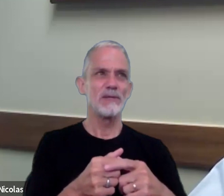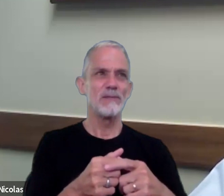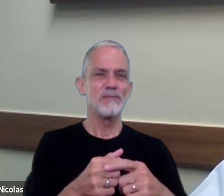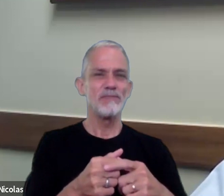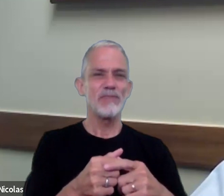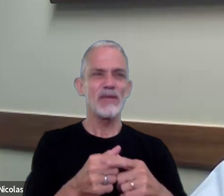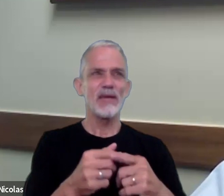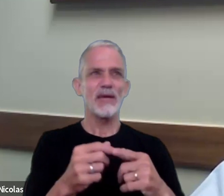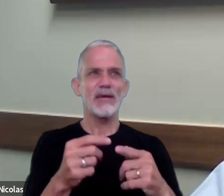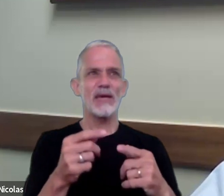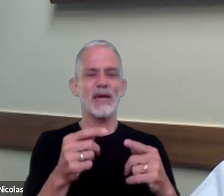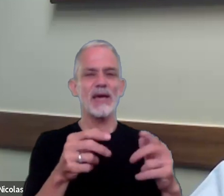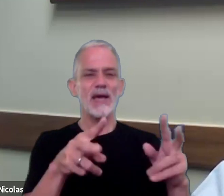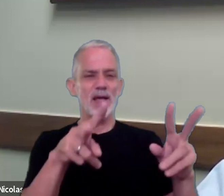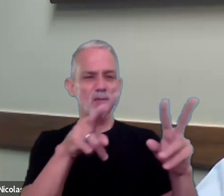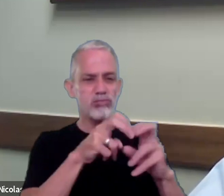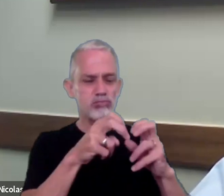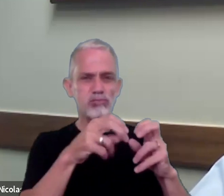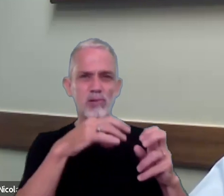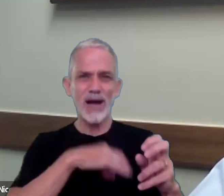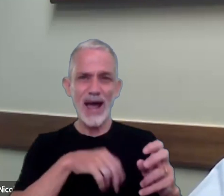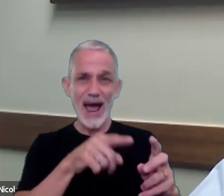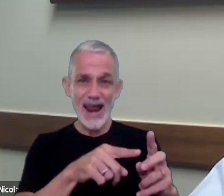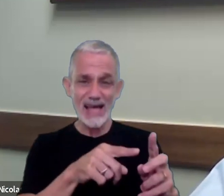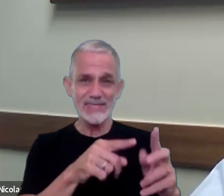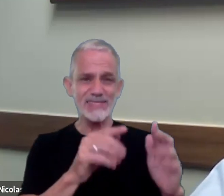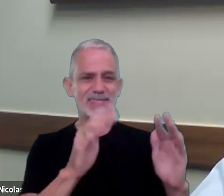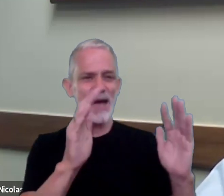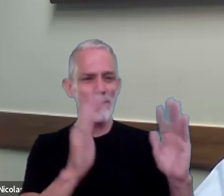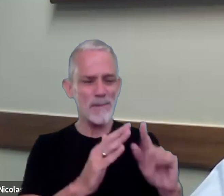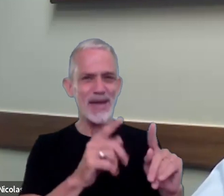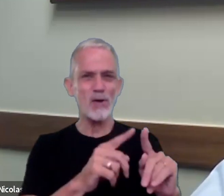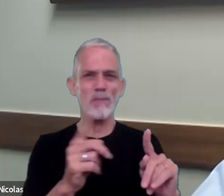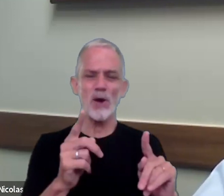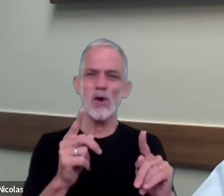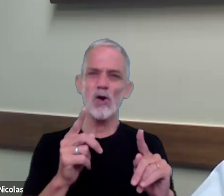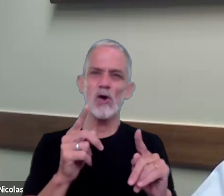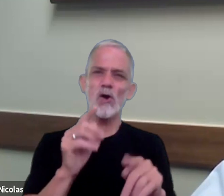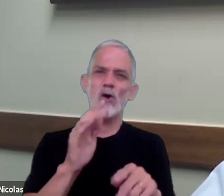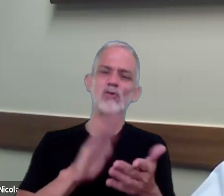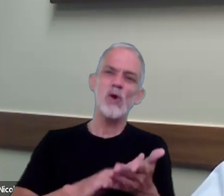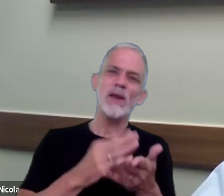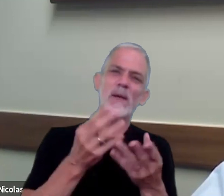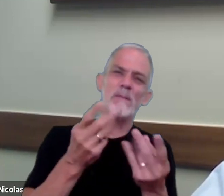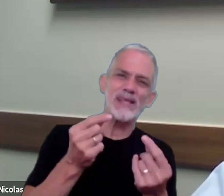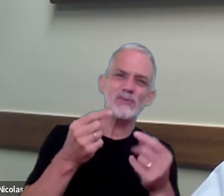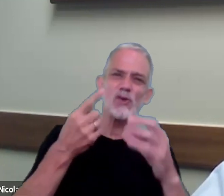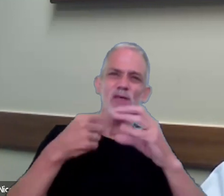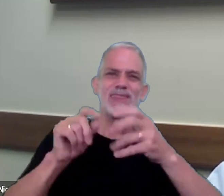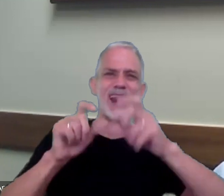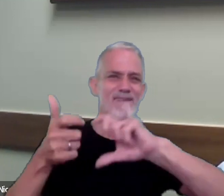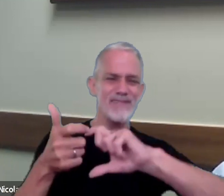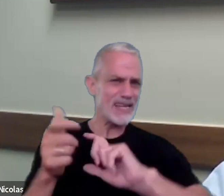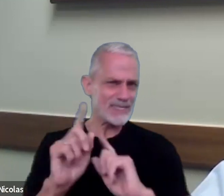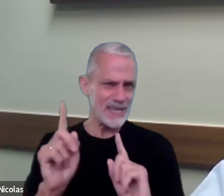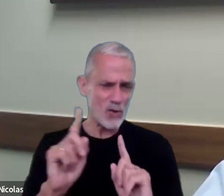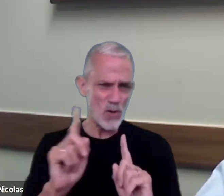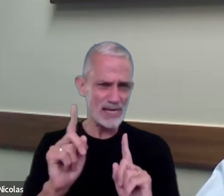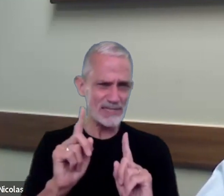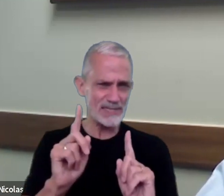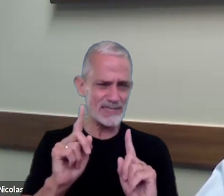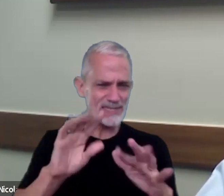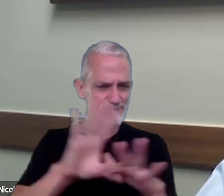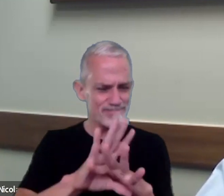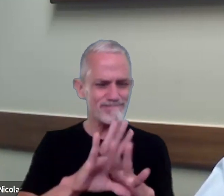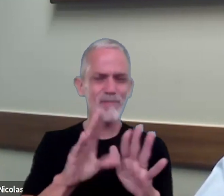erosionan la rentabilidad pero que no tienen que ver con la política de precio de transferencia específicamente sino que